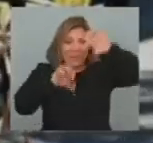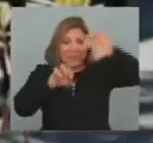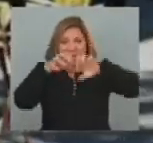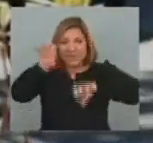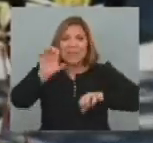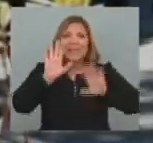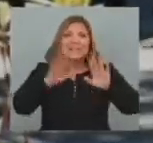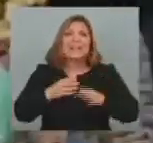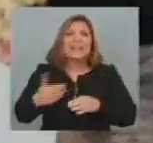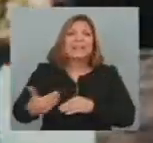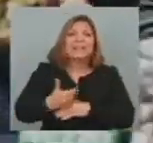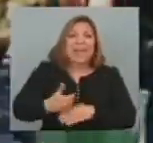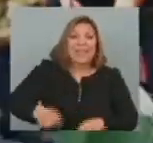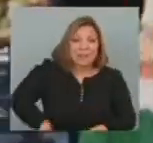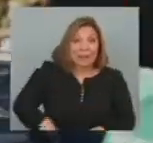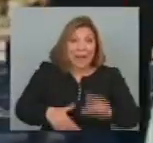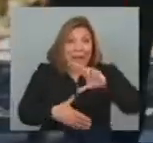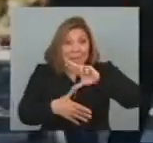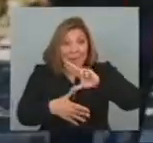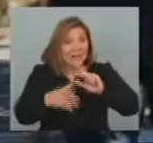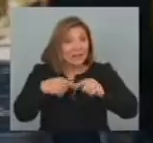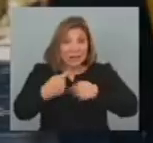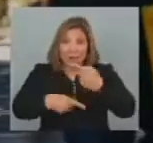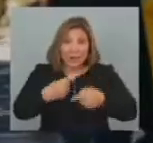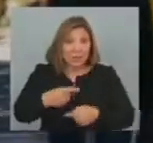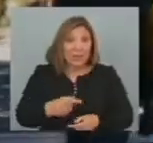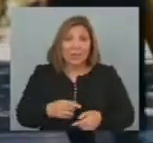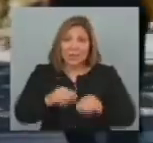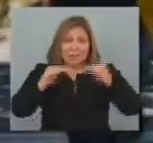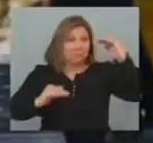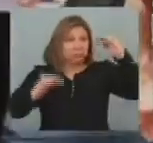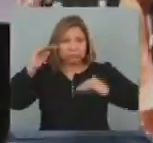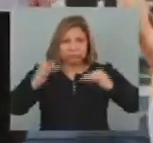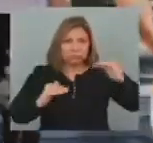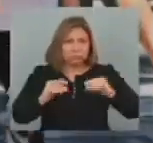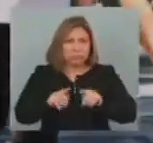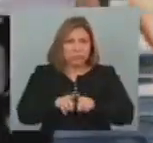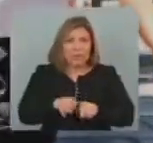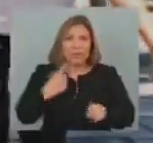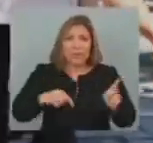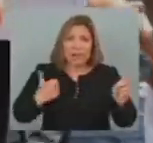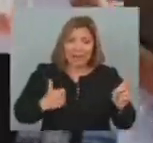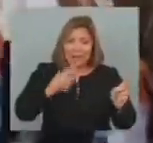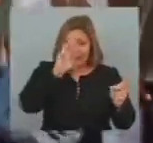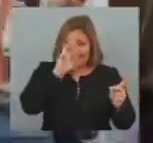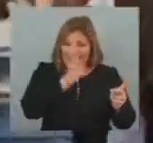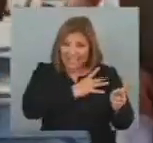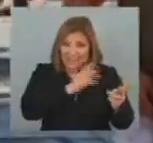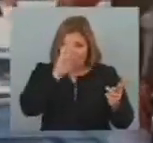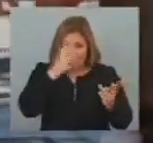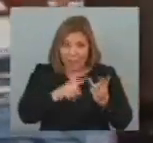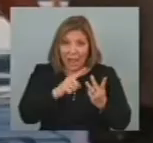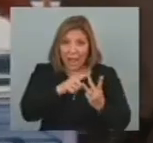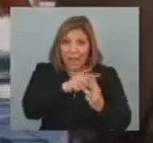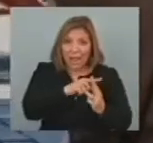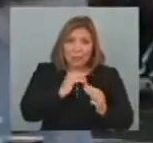Según sus ingresos América Latina Sigue siendo El continente Más desigual Del planeta Pero Argentina Chile Y Uruguay Presentan